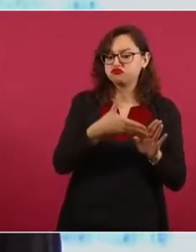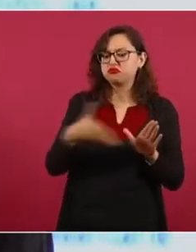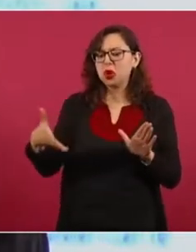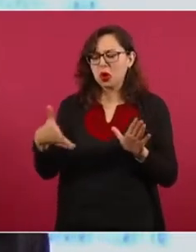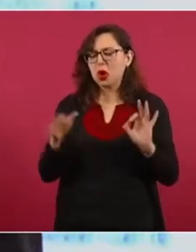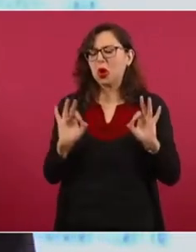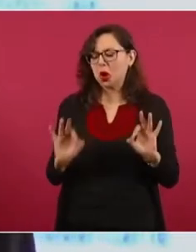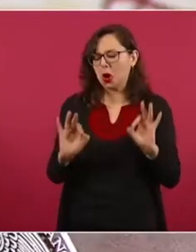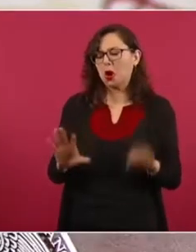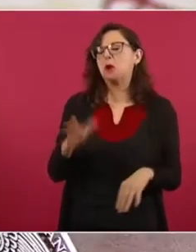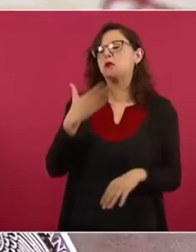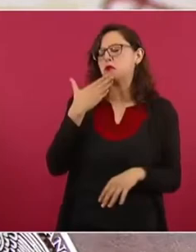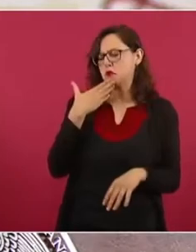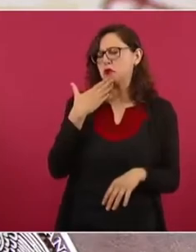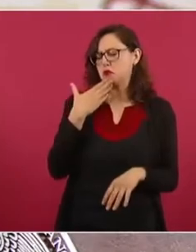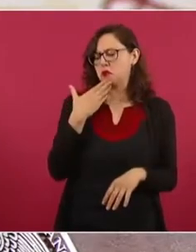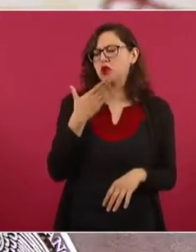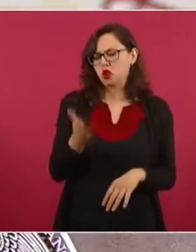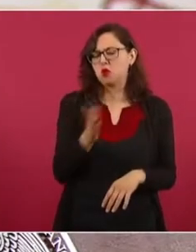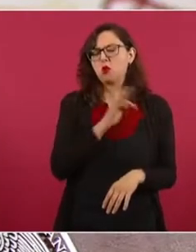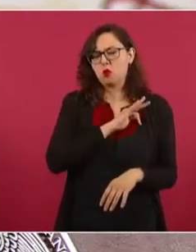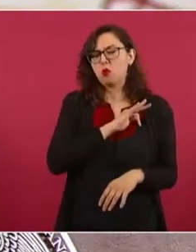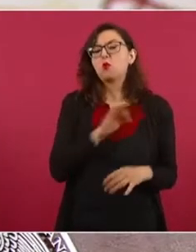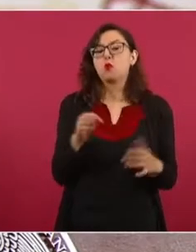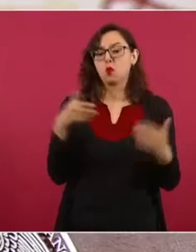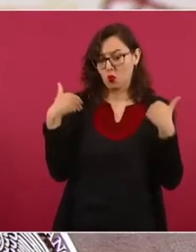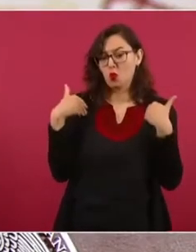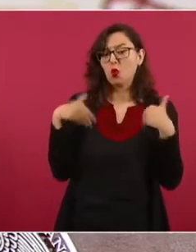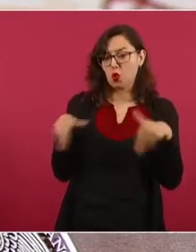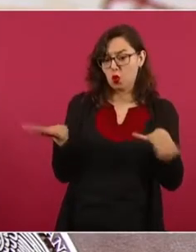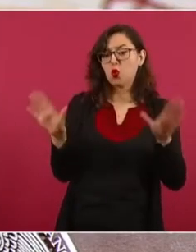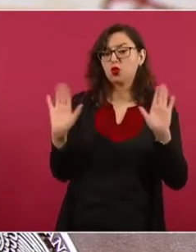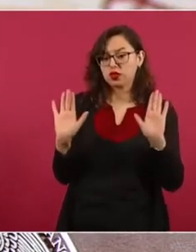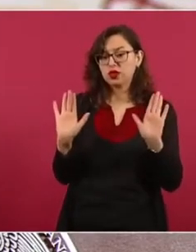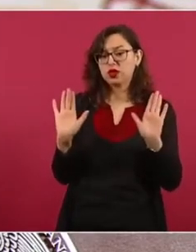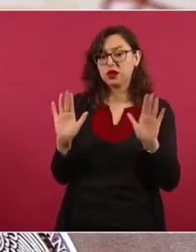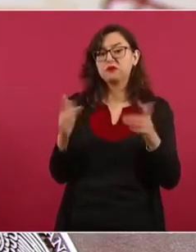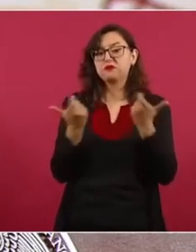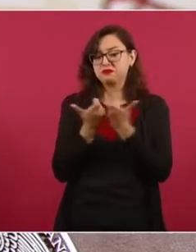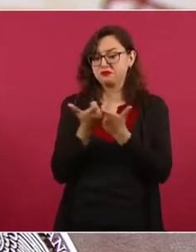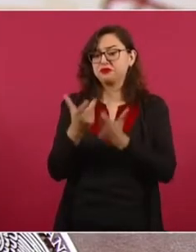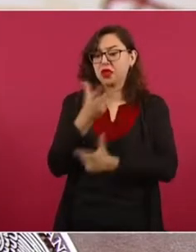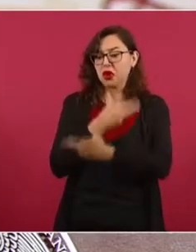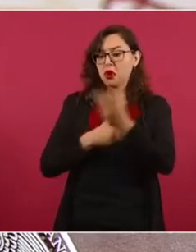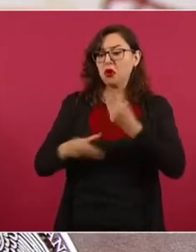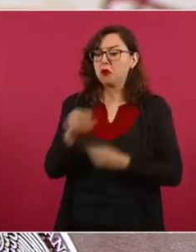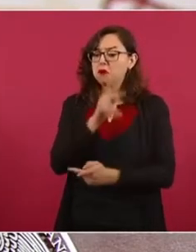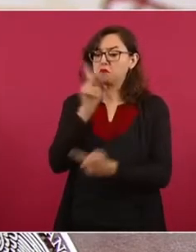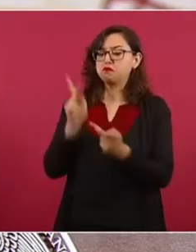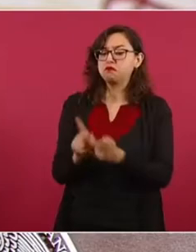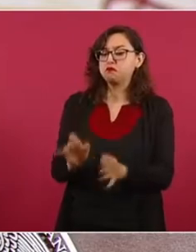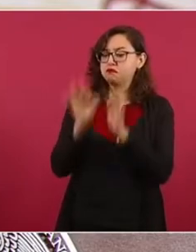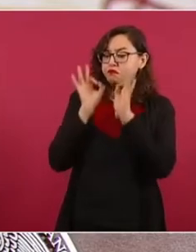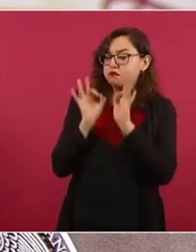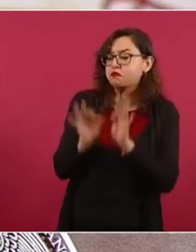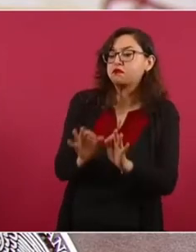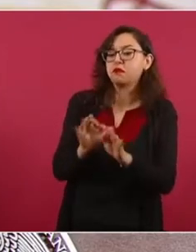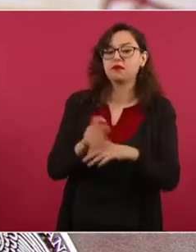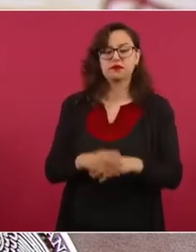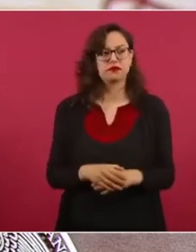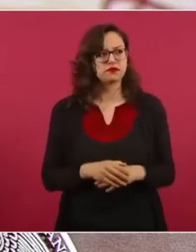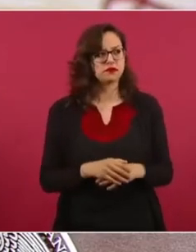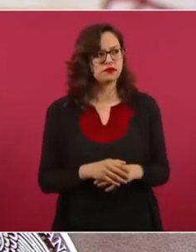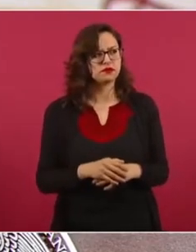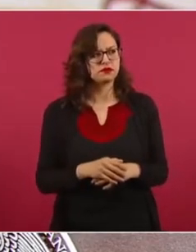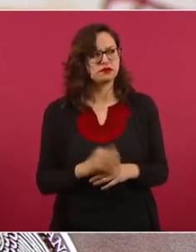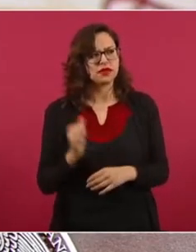malo e incluso se podría tratar del modelo económico más perfecto. Pero eso no fue lo que